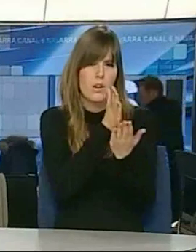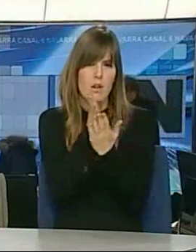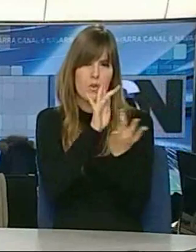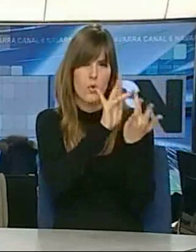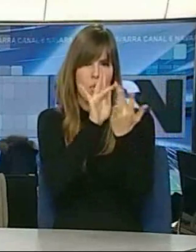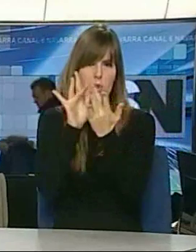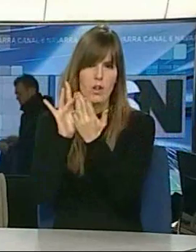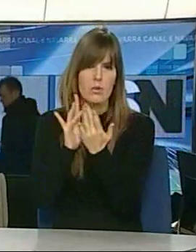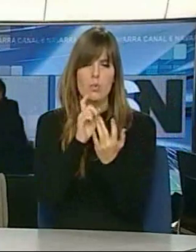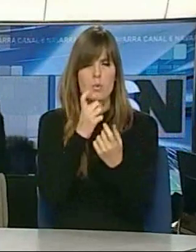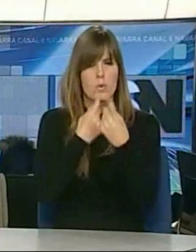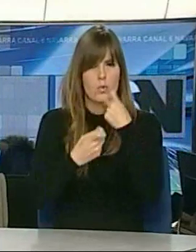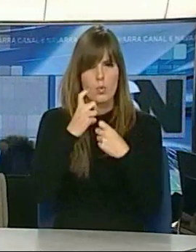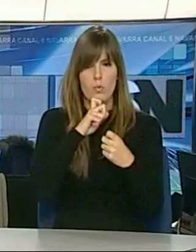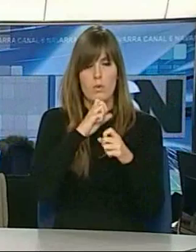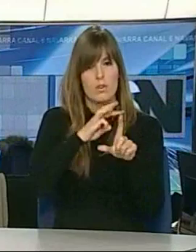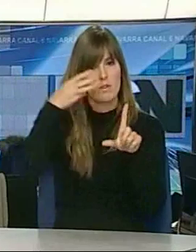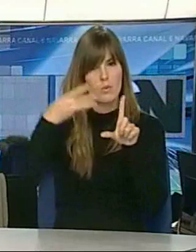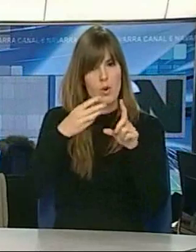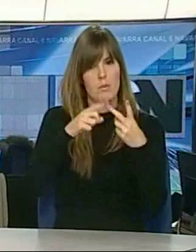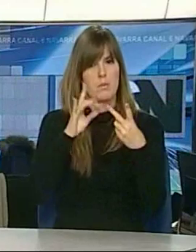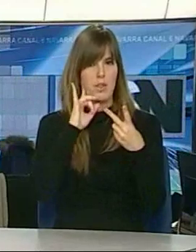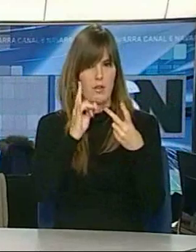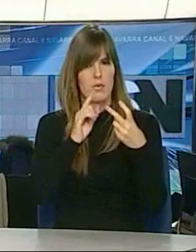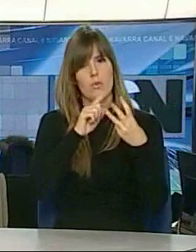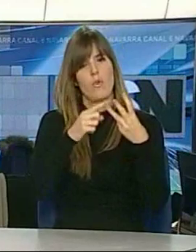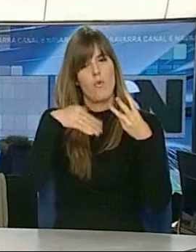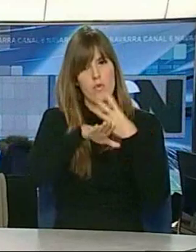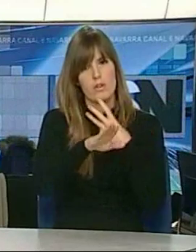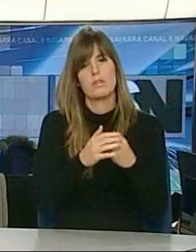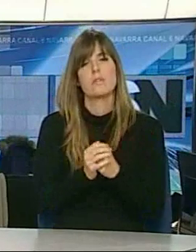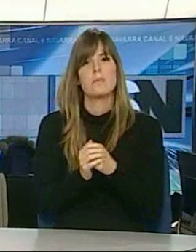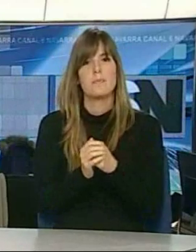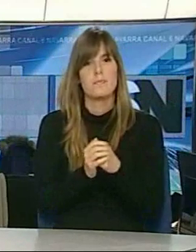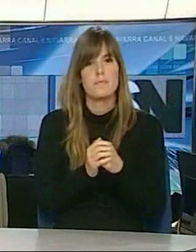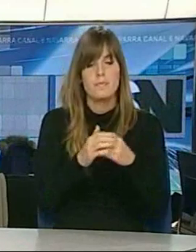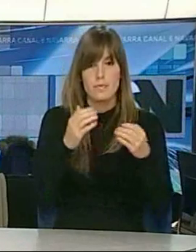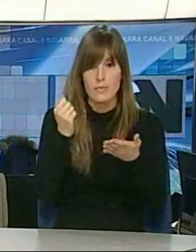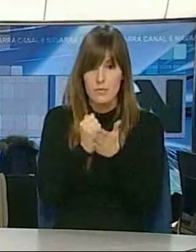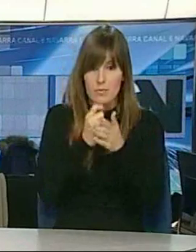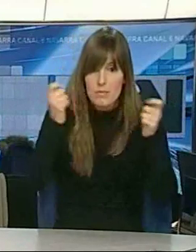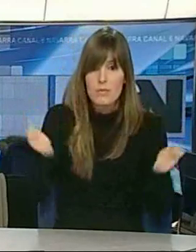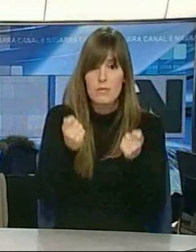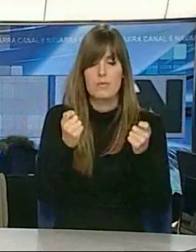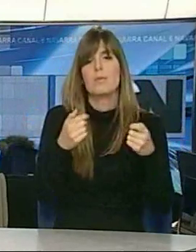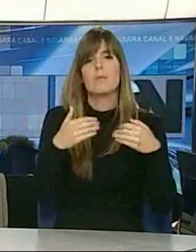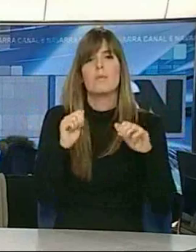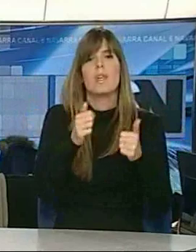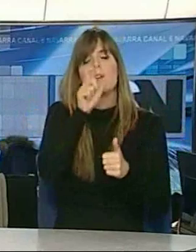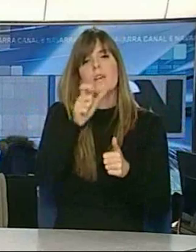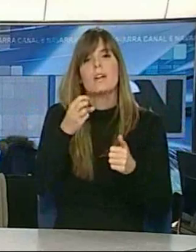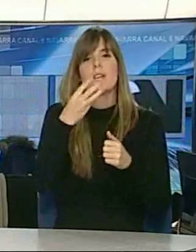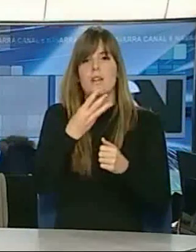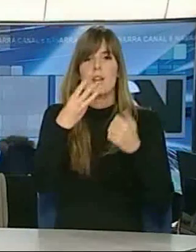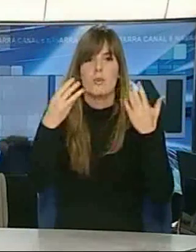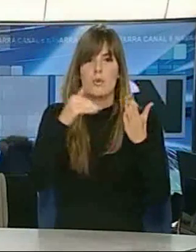comunicación, electrónicos, telefónicos o por fax. La campaña está dirigida a las familias de los 38.000 alumnos y